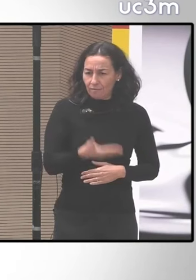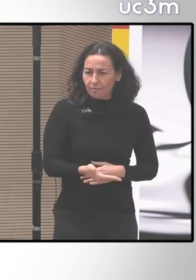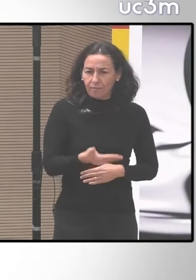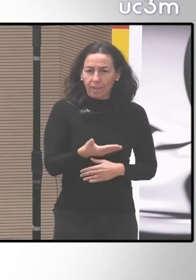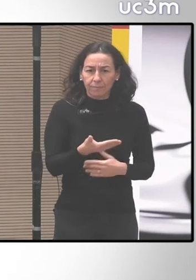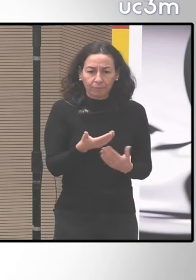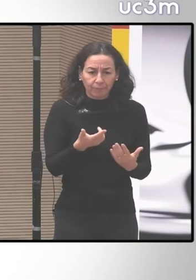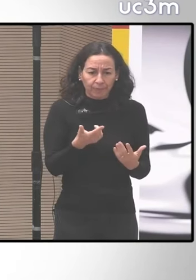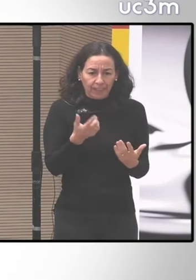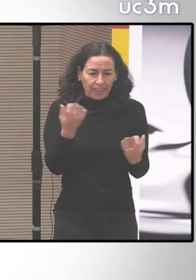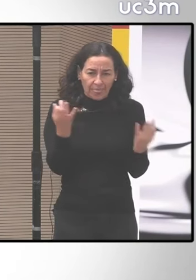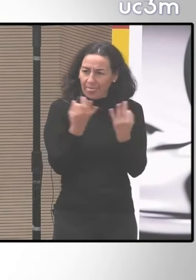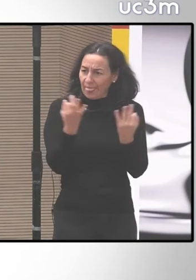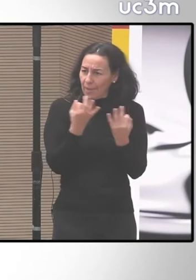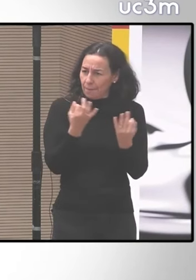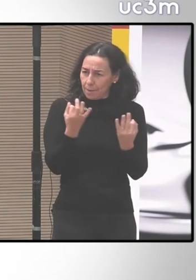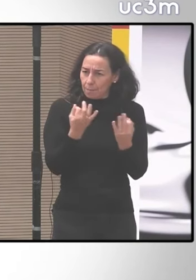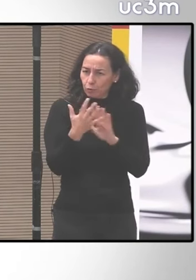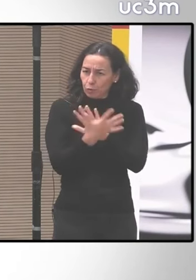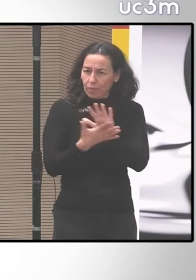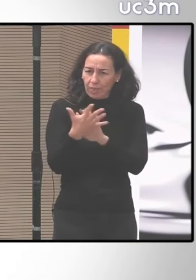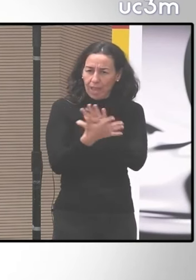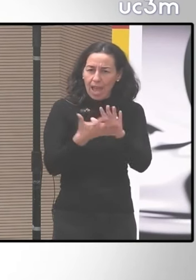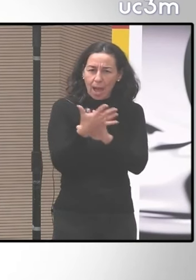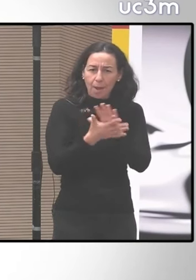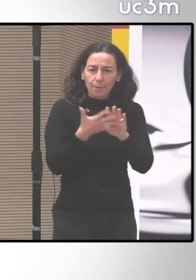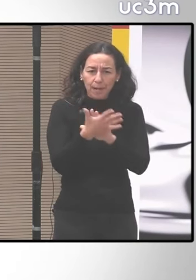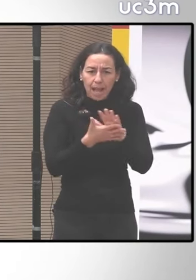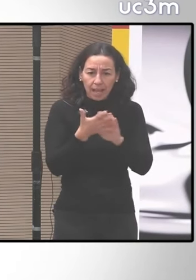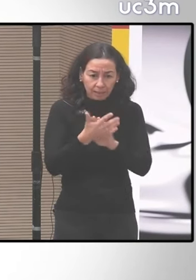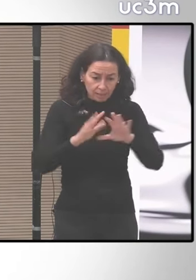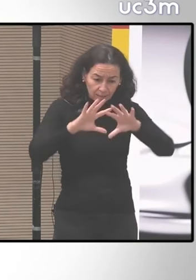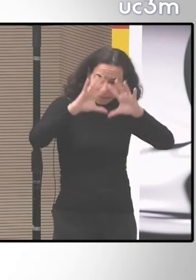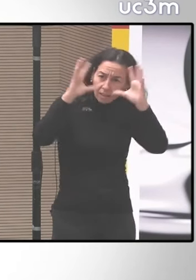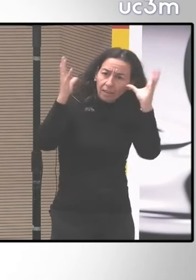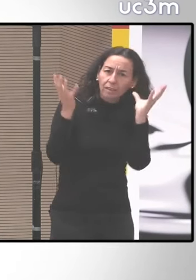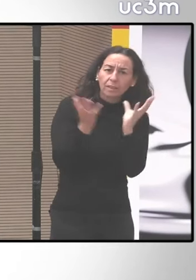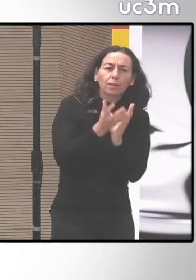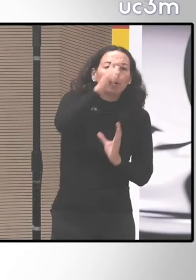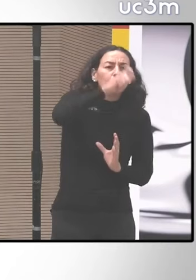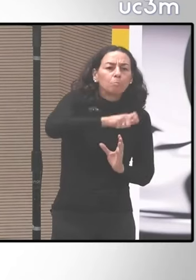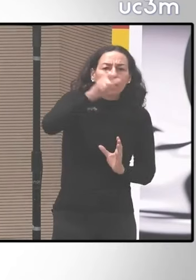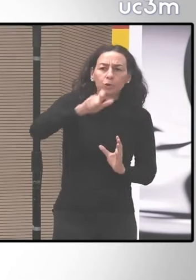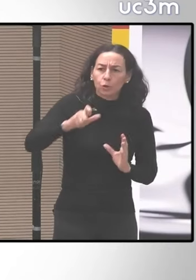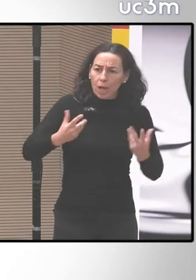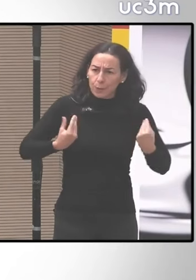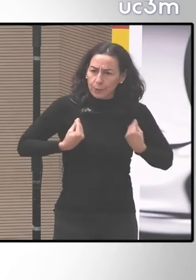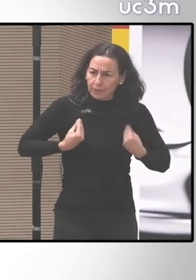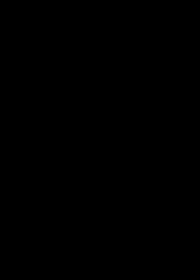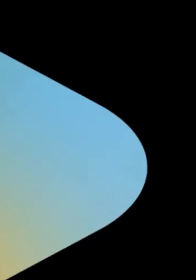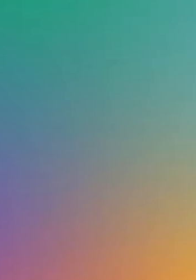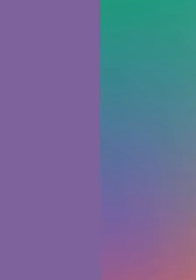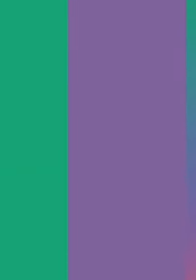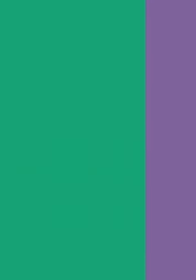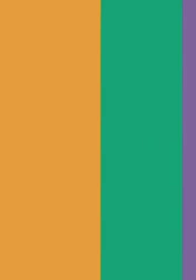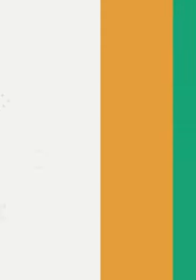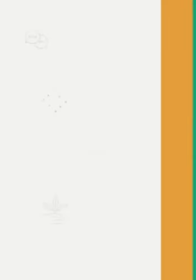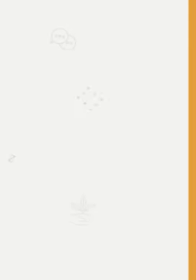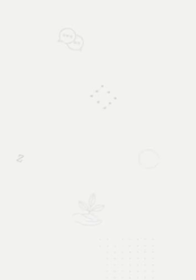tenemos que poner sobre la existencia de la especie humana sobre el planeta que nos ha llevado nuestra propia acción